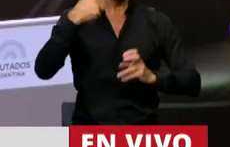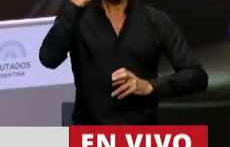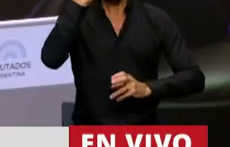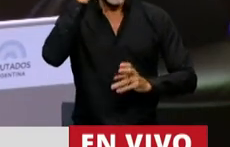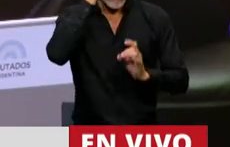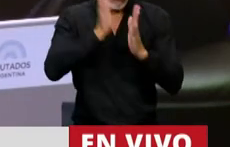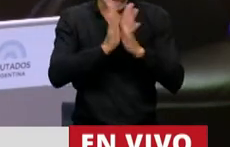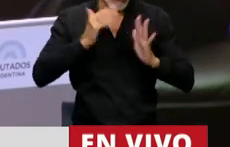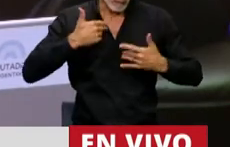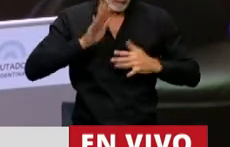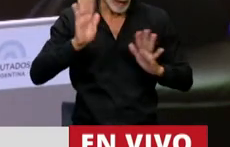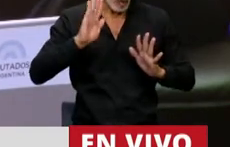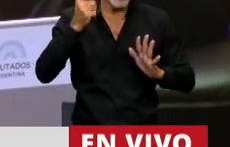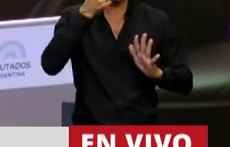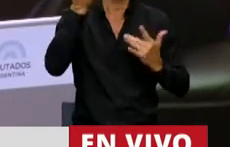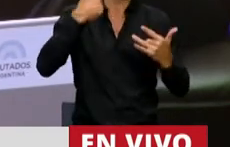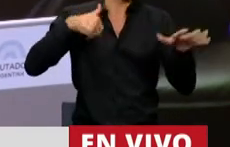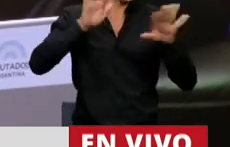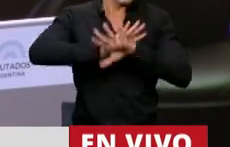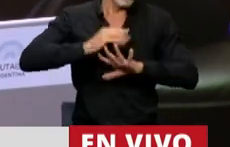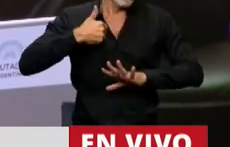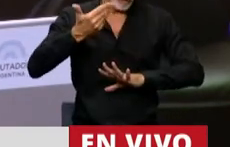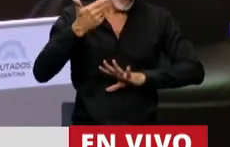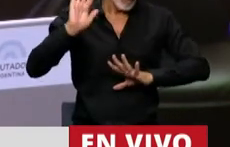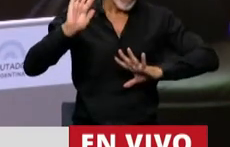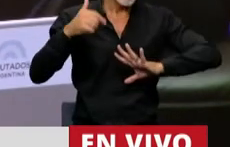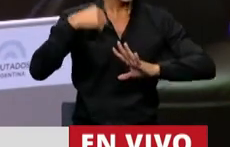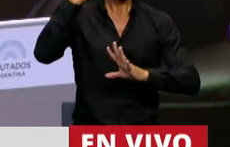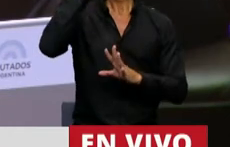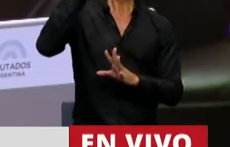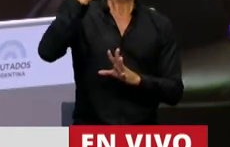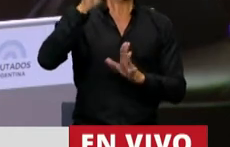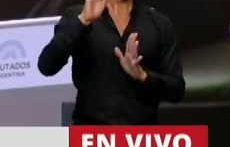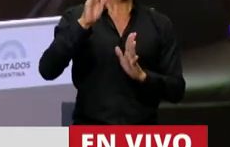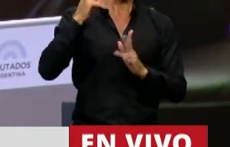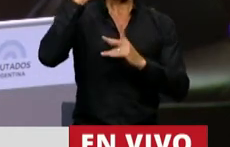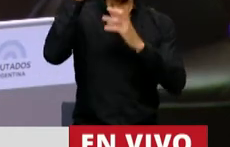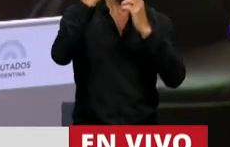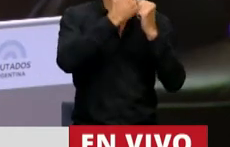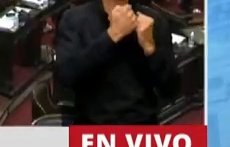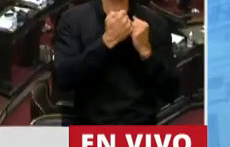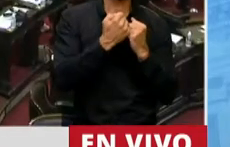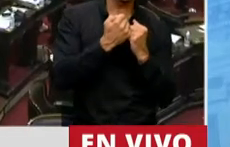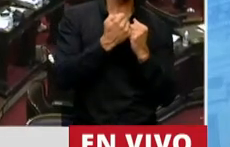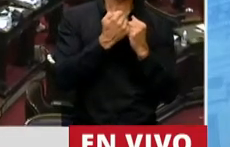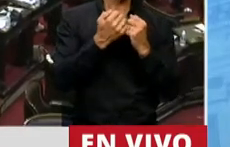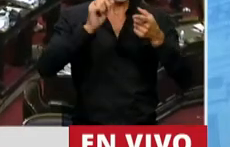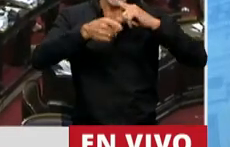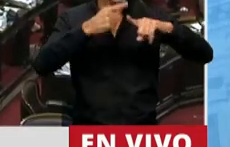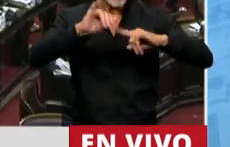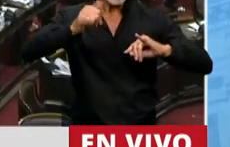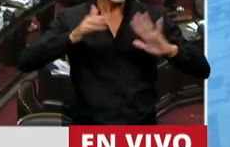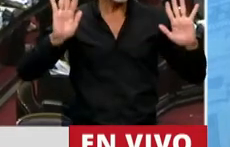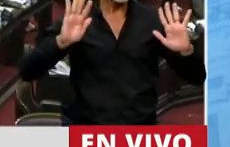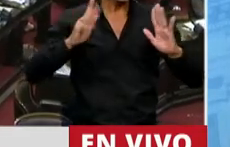perdónenme, quizás estoy equivocada, pero no creo en los consensos, creo en los acuerdos,